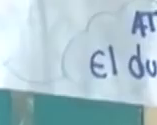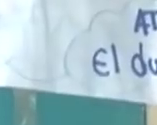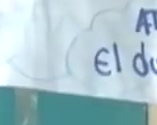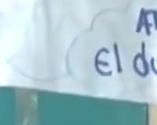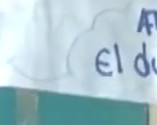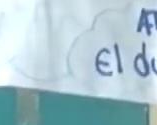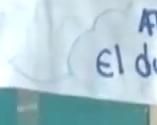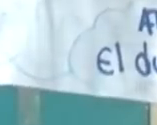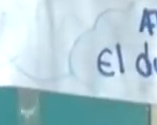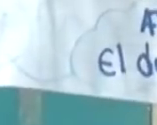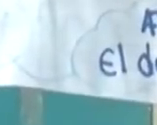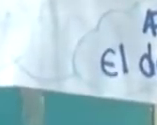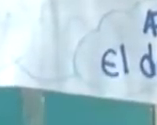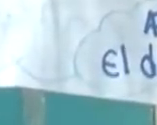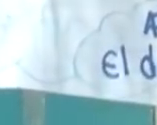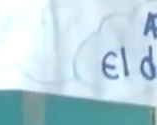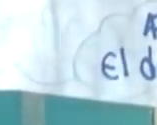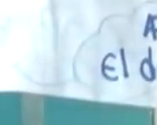la cadena de contagio.